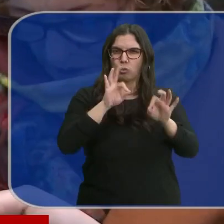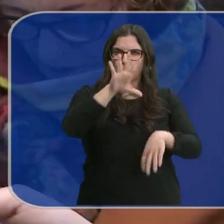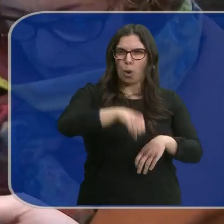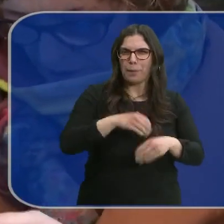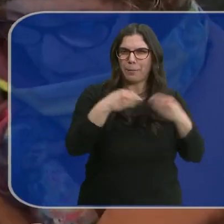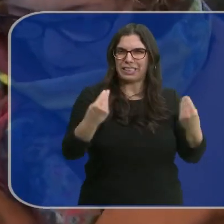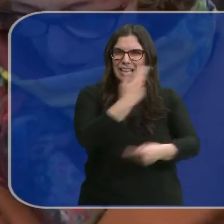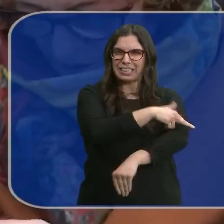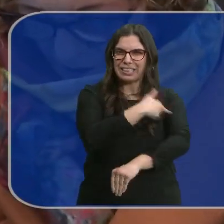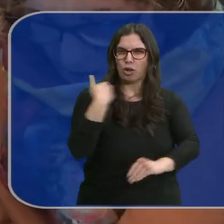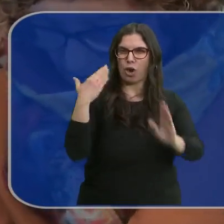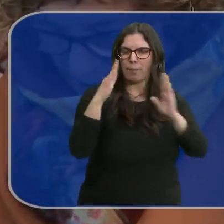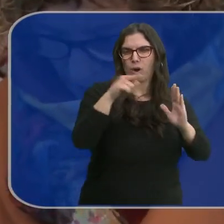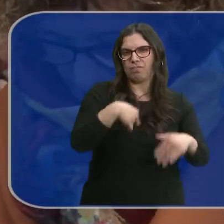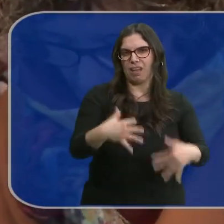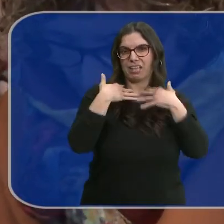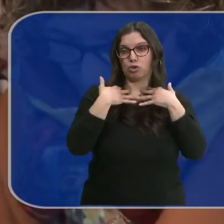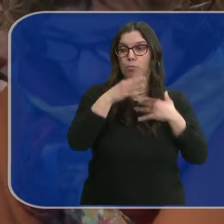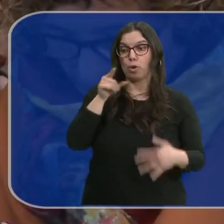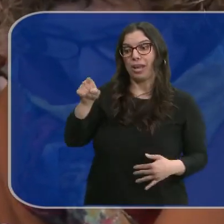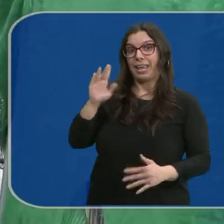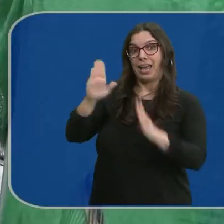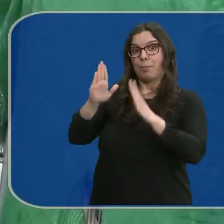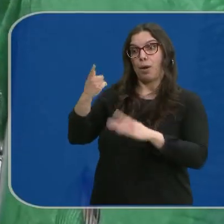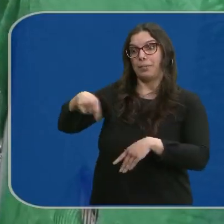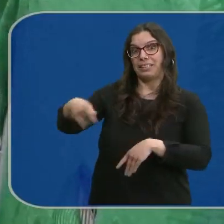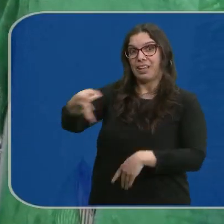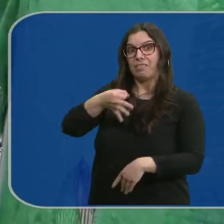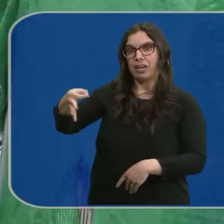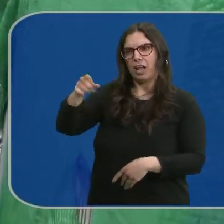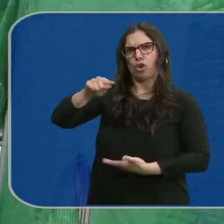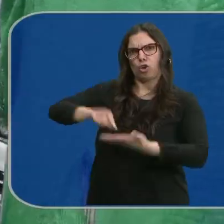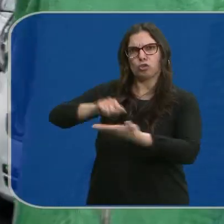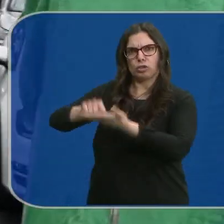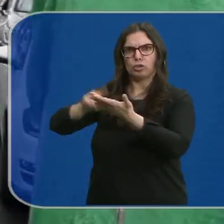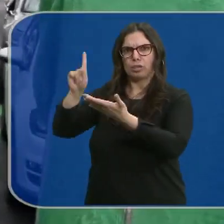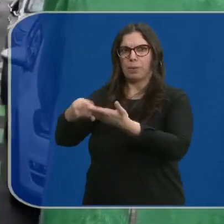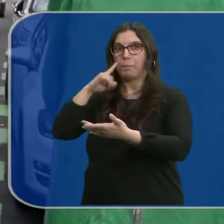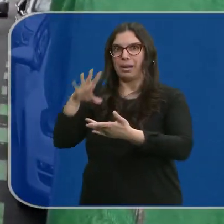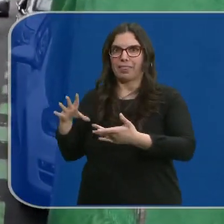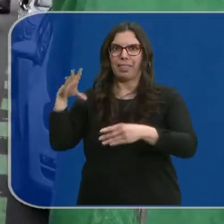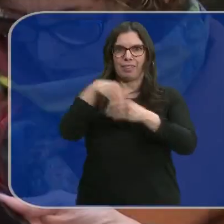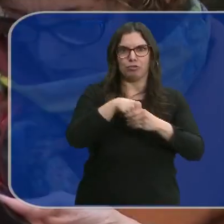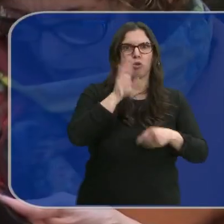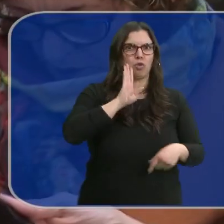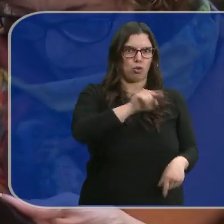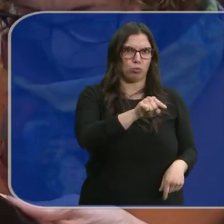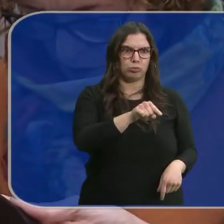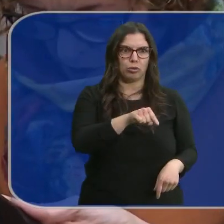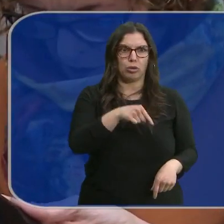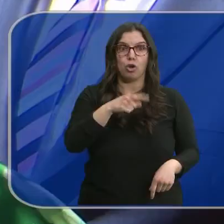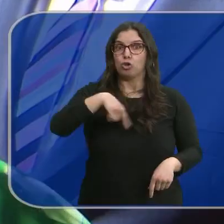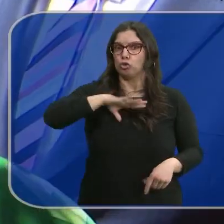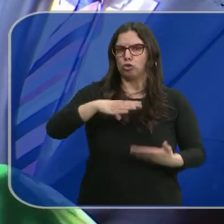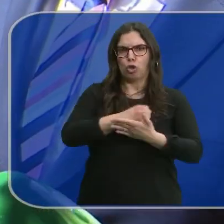compra de material sanitario. Porque en su etapa como presidenta de Baleares, su gobierno firmó contratos con la trama presuntamente corrupta. Todo hecho